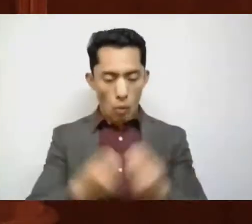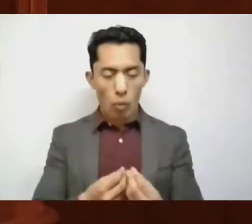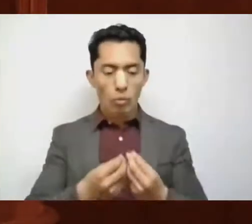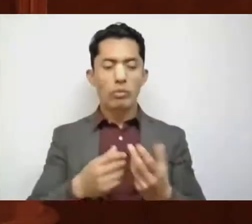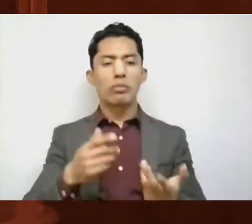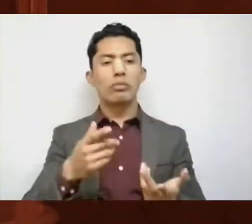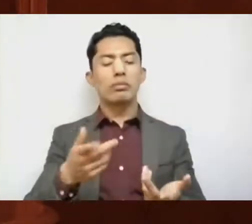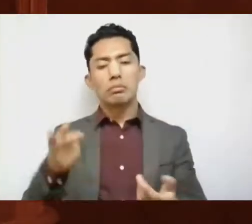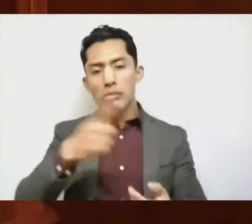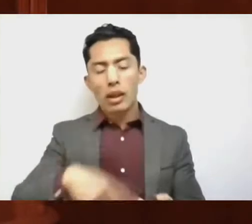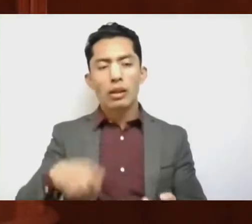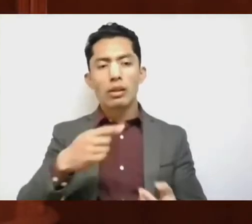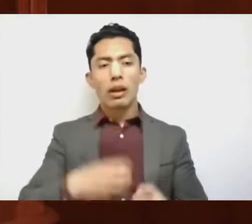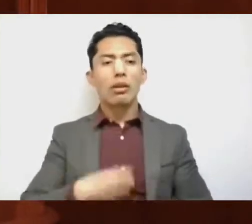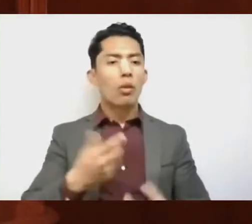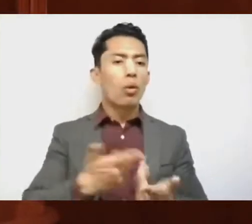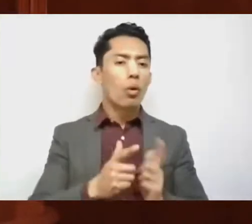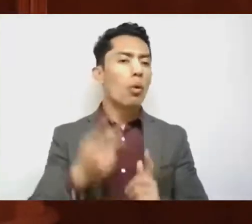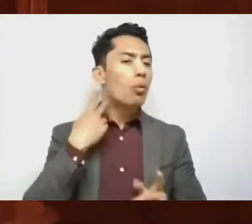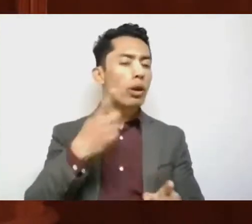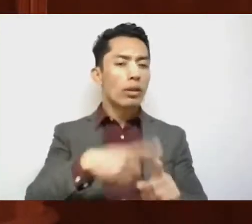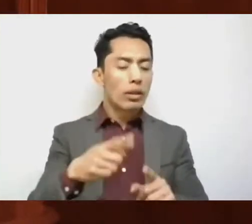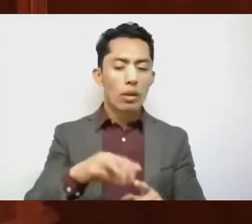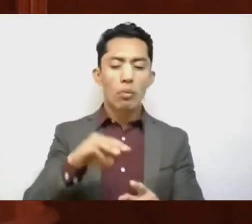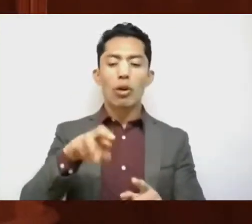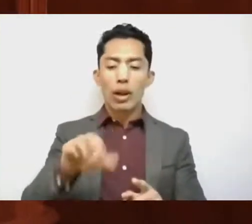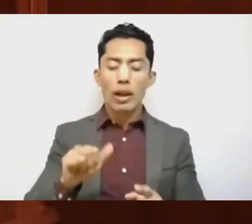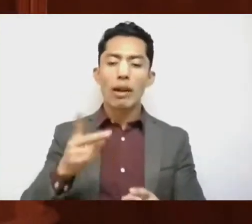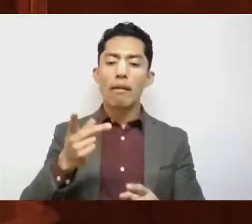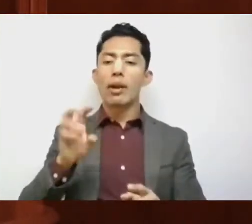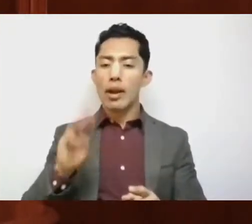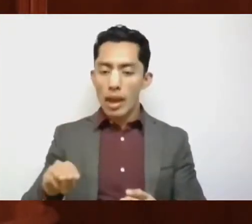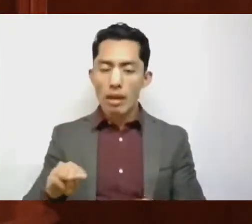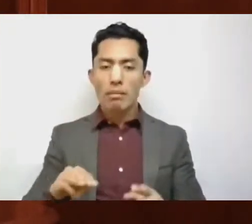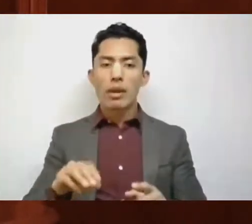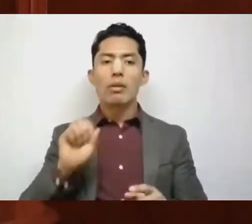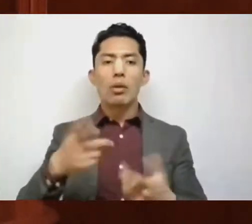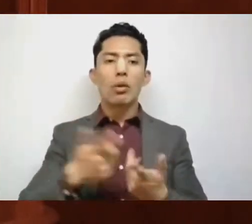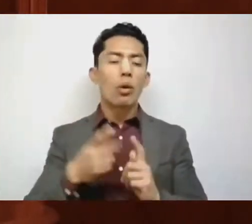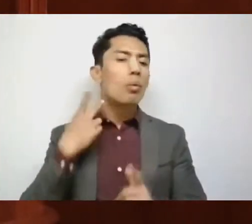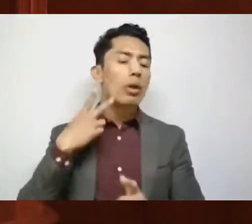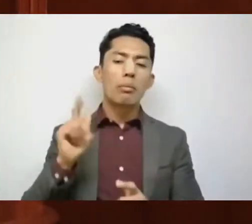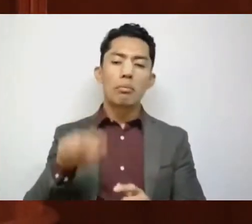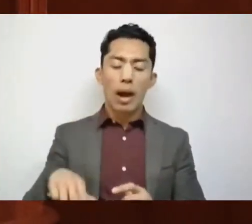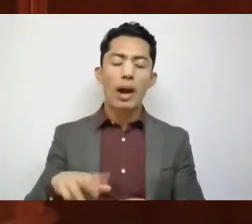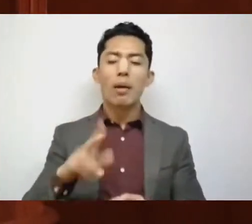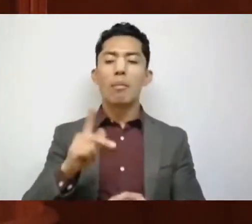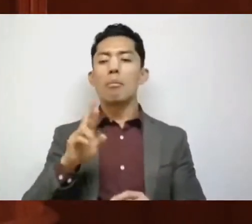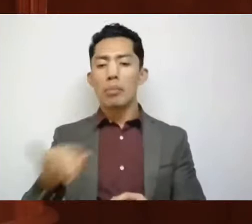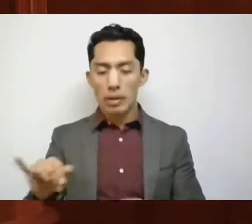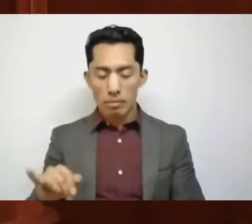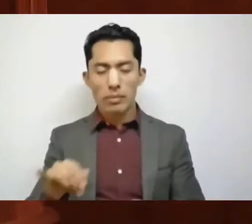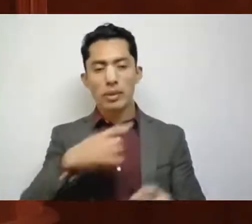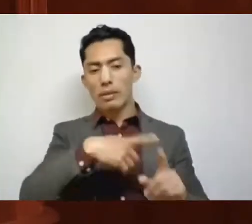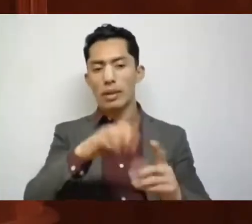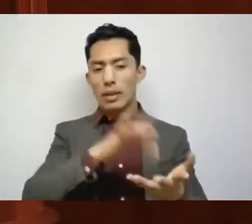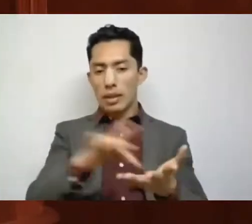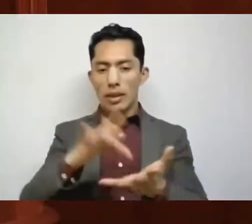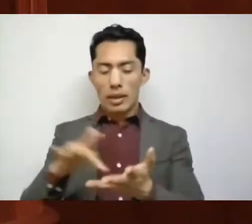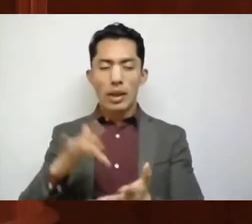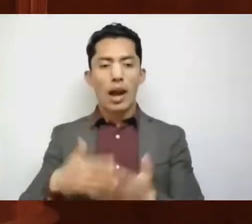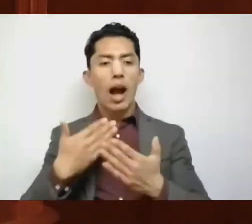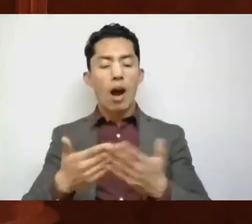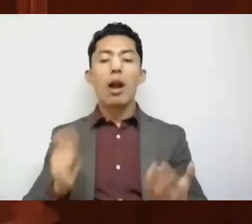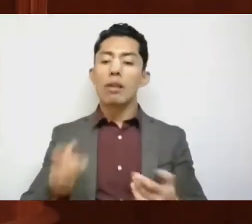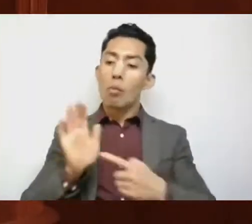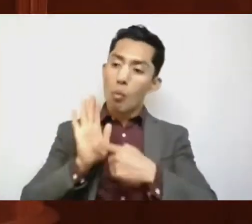distintas expresiones políticas, Morena, Verde, Ecologista, el propio Partido Acción Nacional, el Partido Revolucionario Institucional, Hoy damos muestra